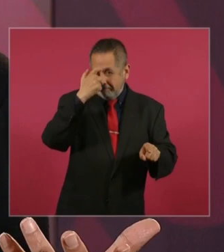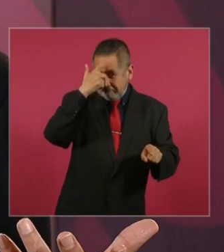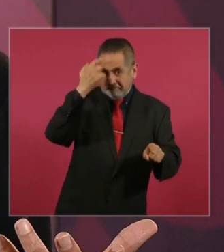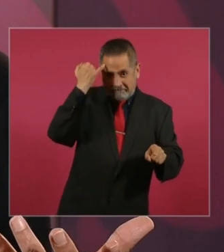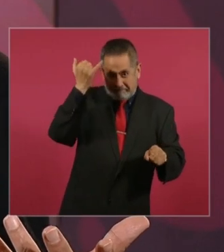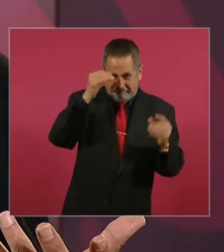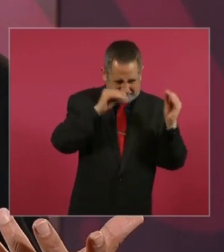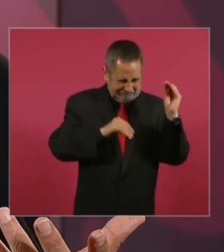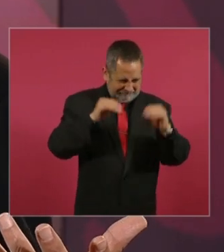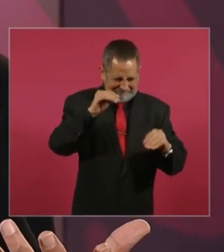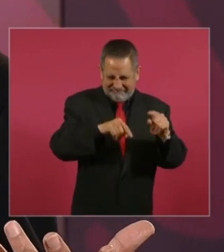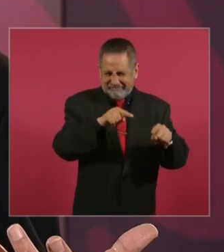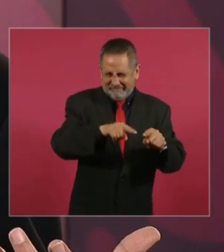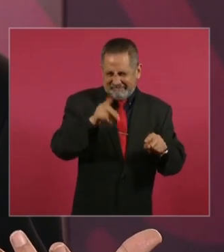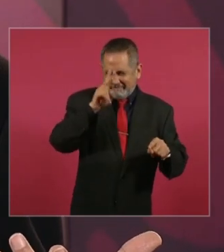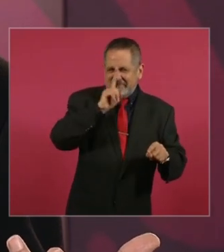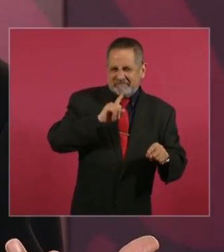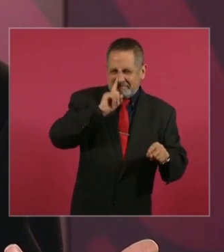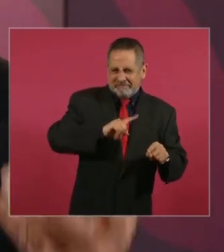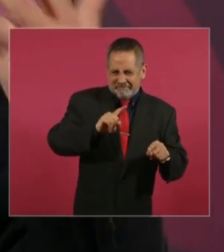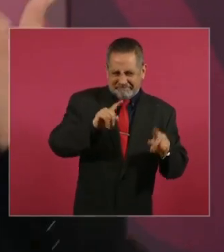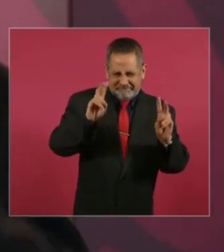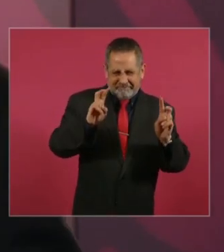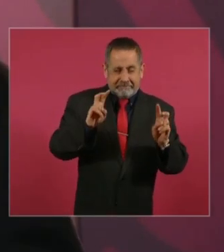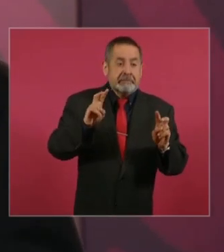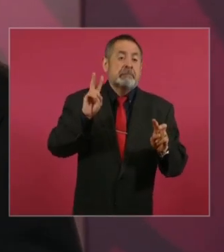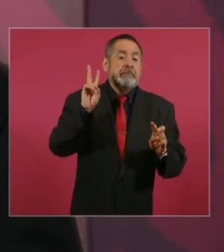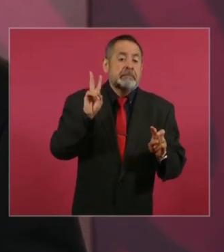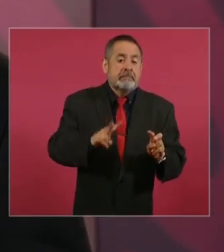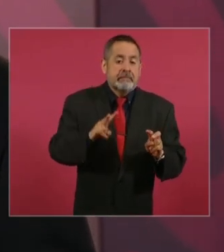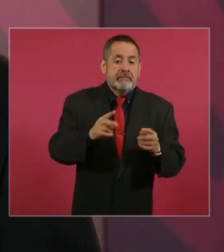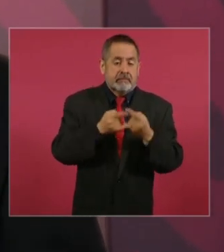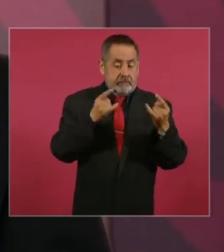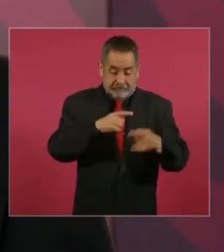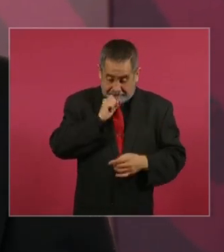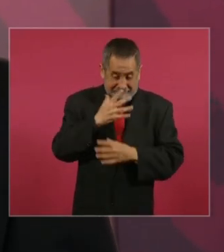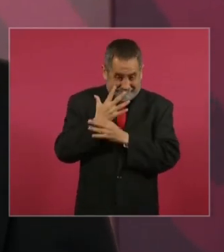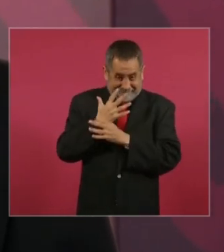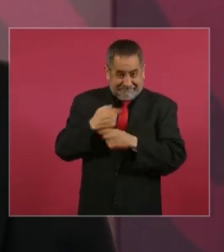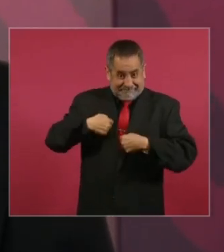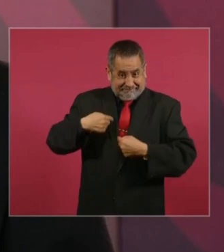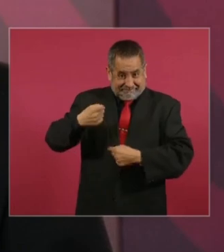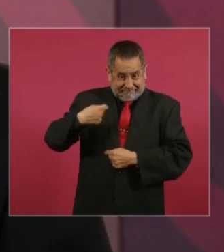además dicho por él mismo,